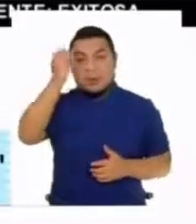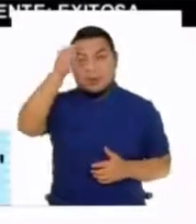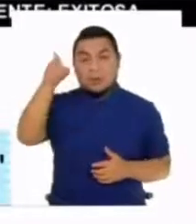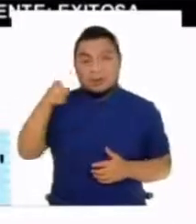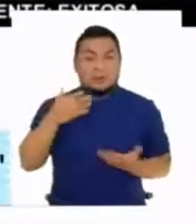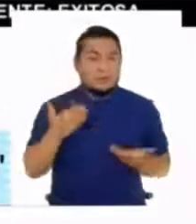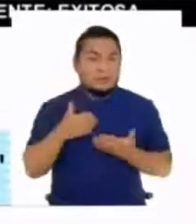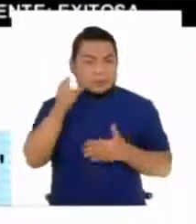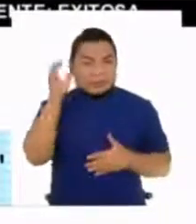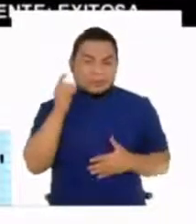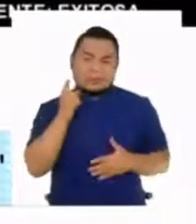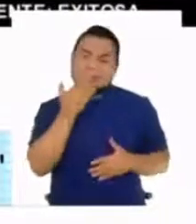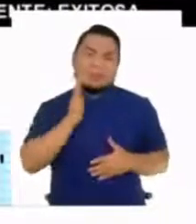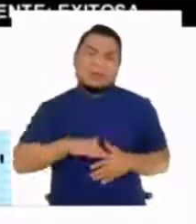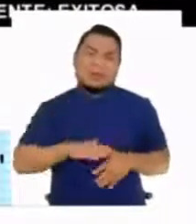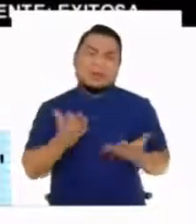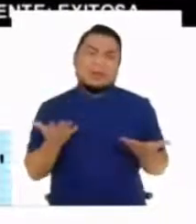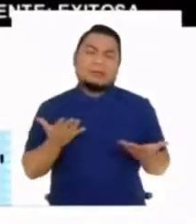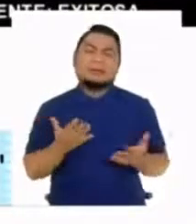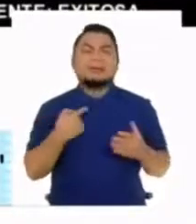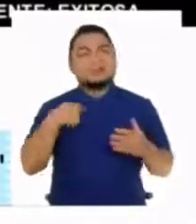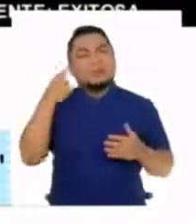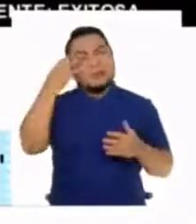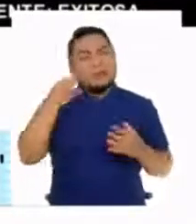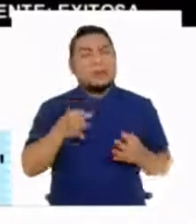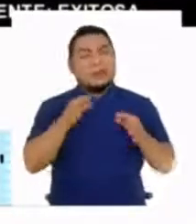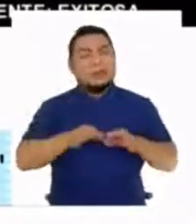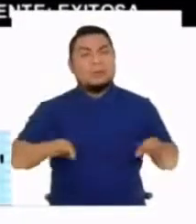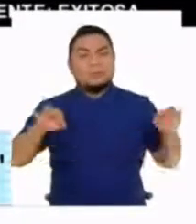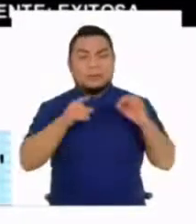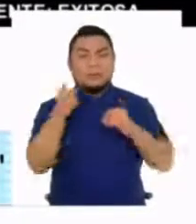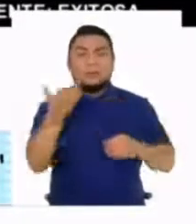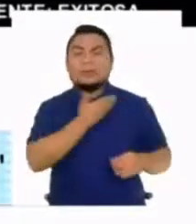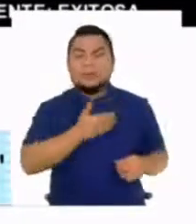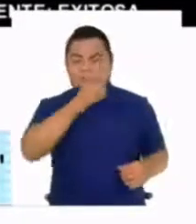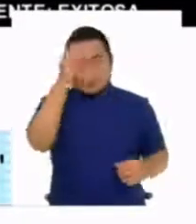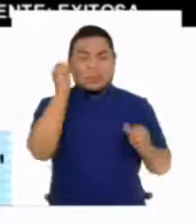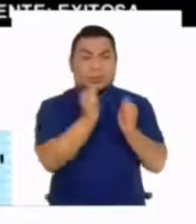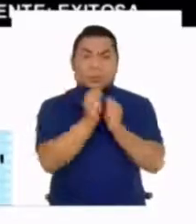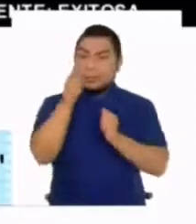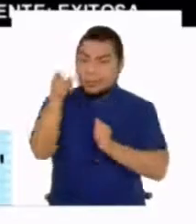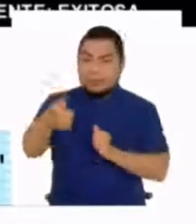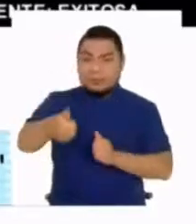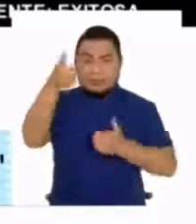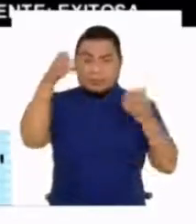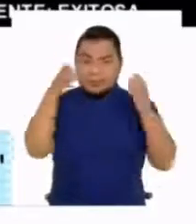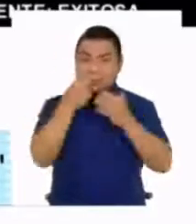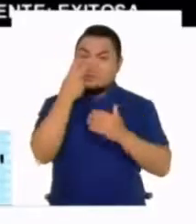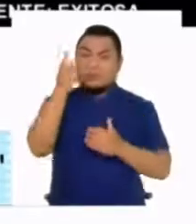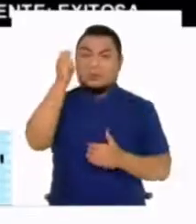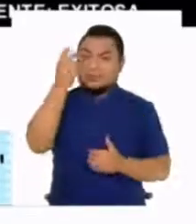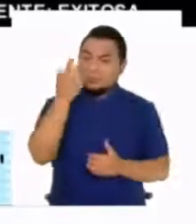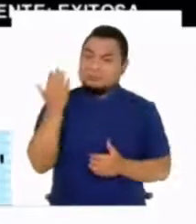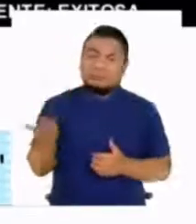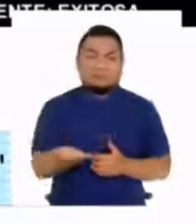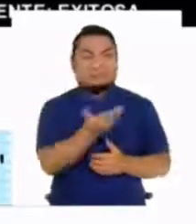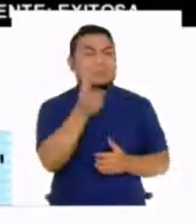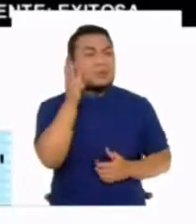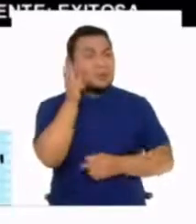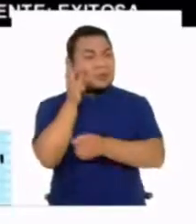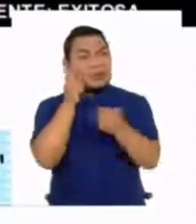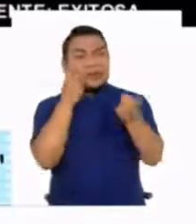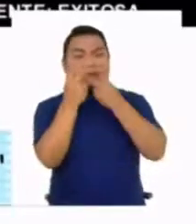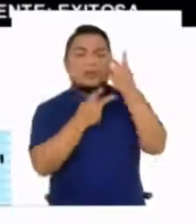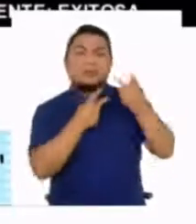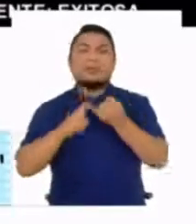las medidas que tomará el Ejecutivo en relación al precio del gas. Y otro de los escándalos fuertes que le persigue a Guido Bellido